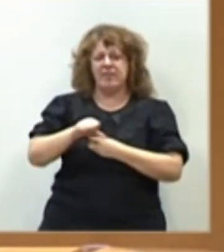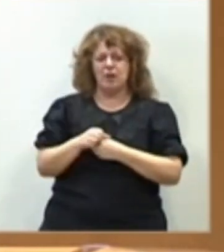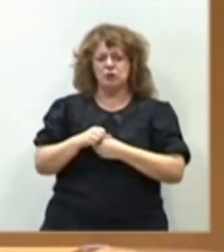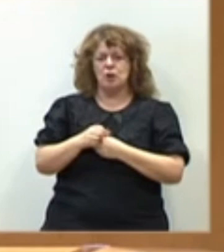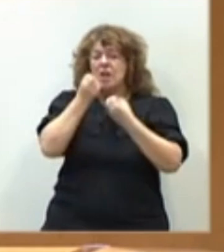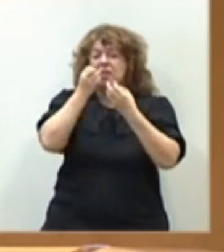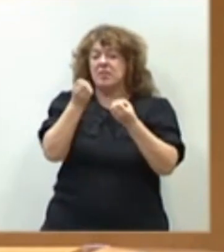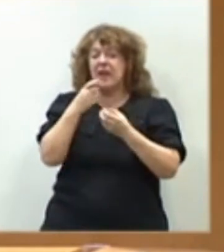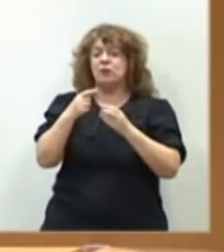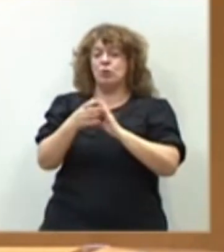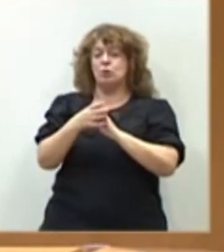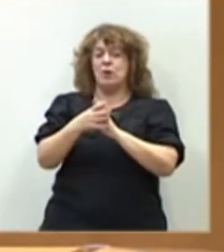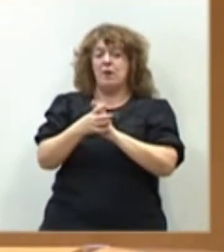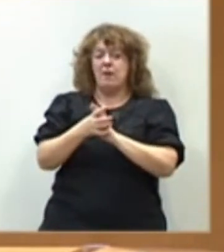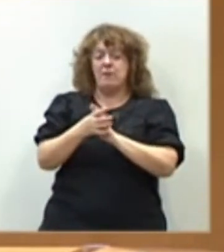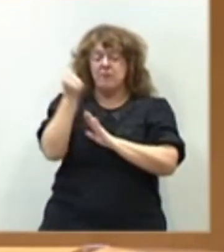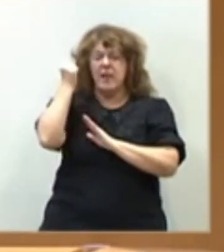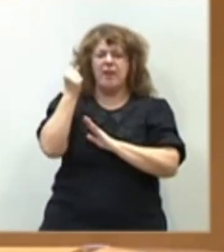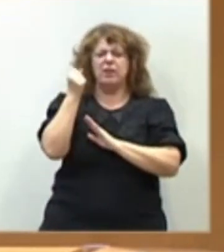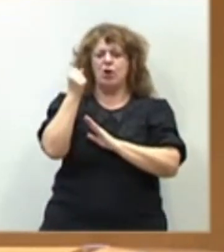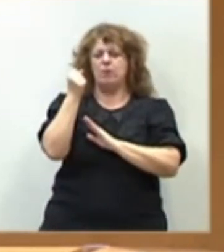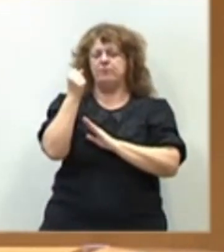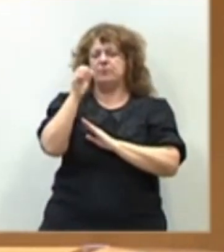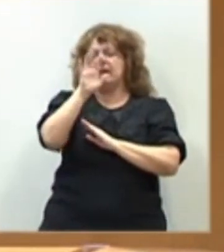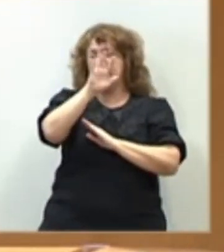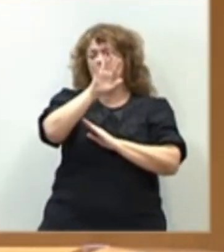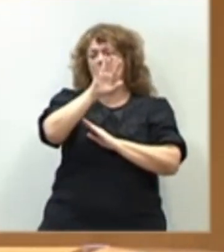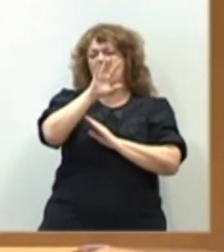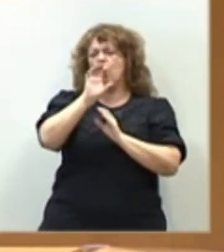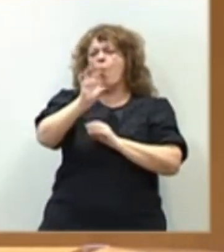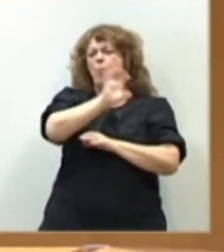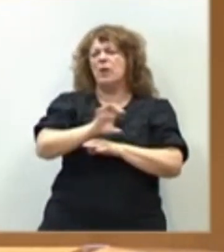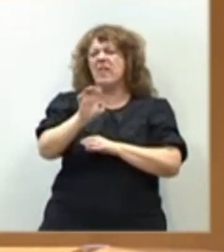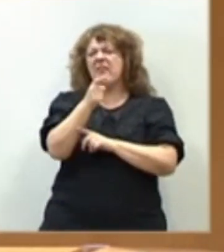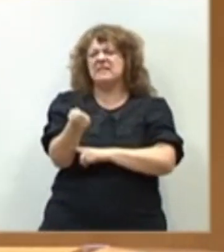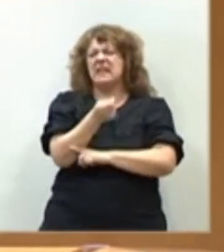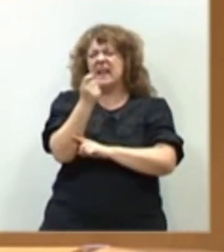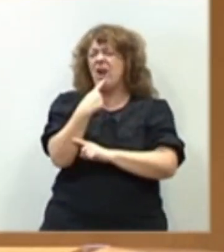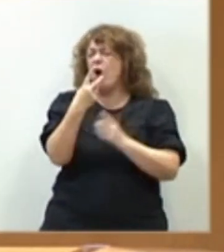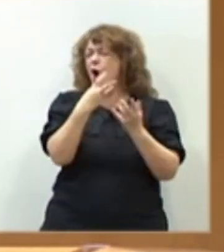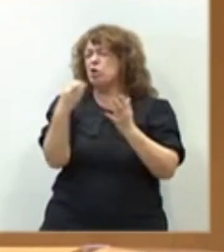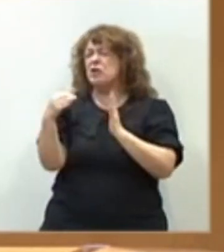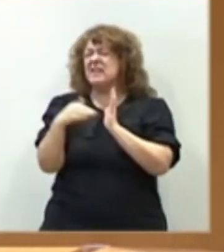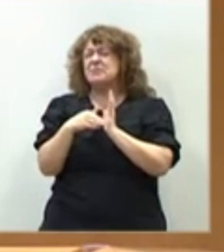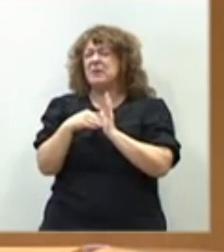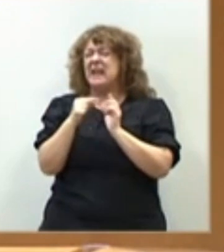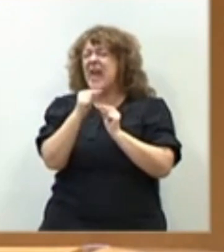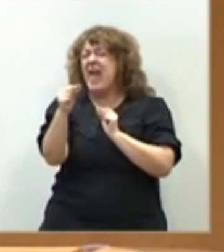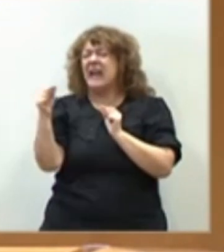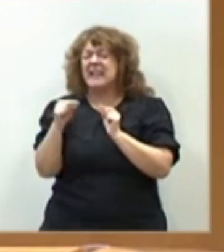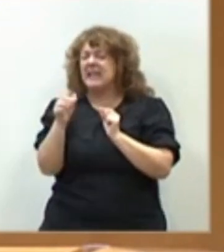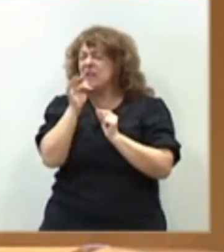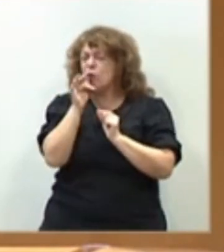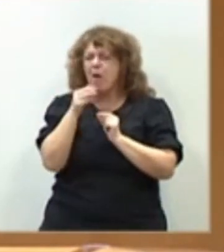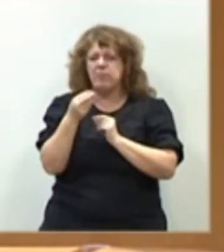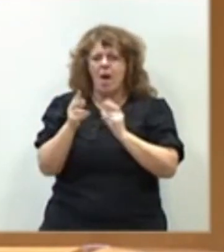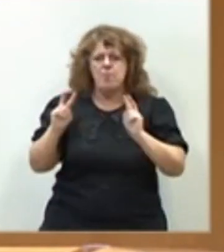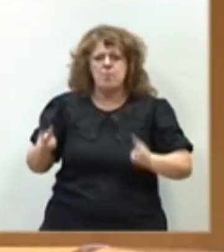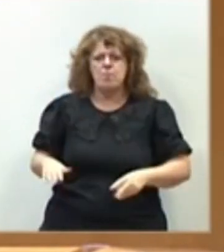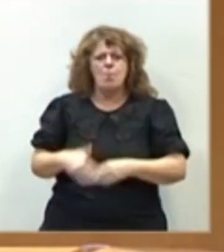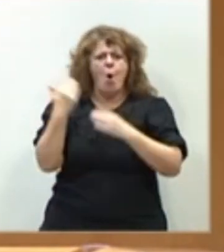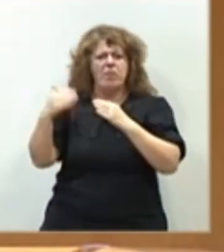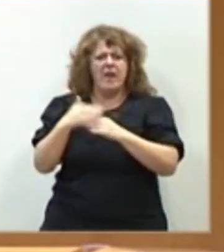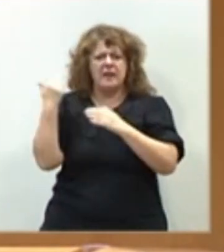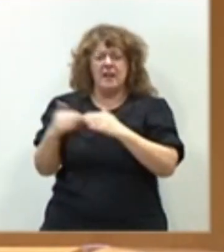datos de la Federación Nacional de Comunidades de Regantes, en España quedan 800.000 hectáreas por modernizar. Lo cierto es que con la modernización del